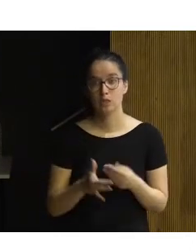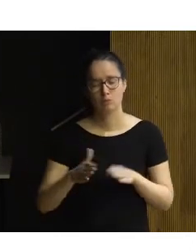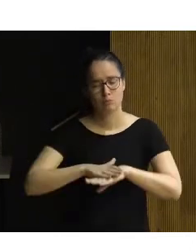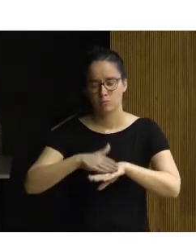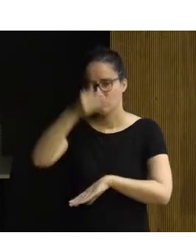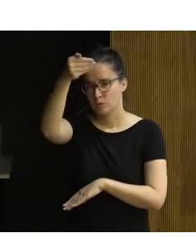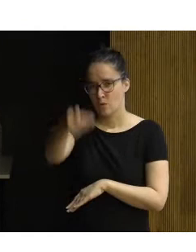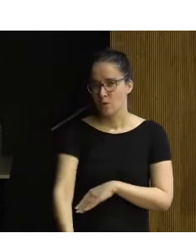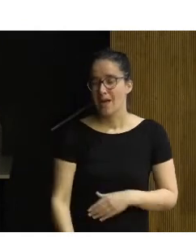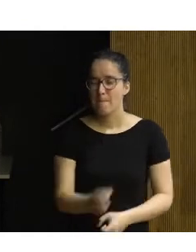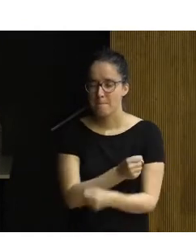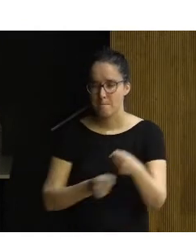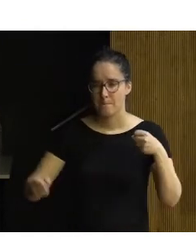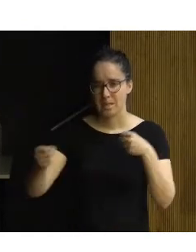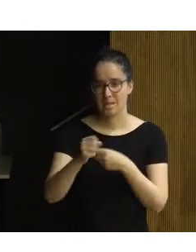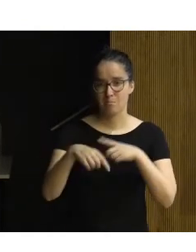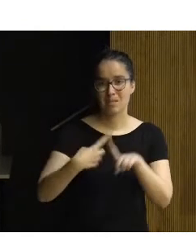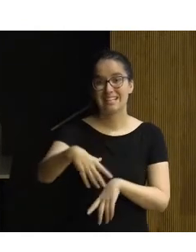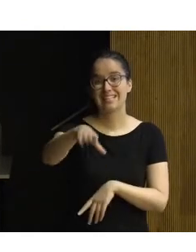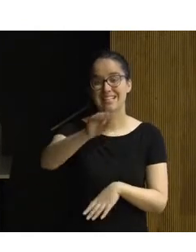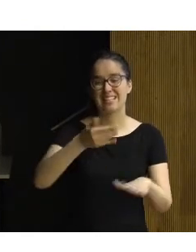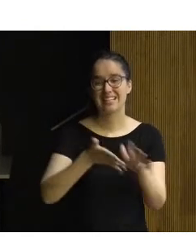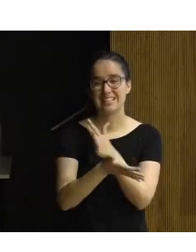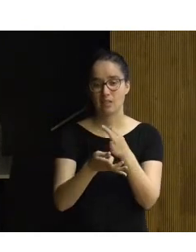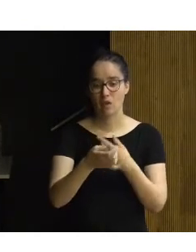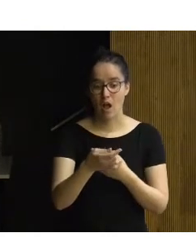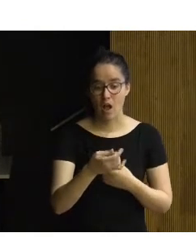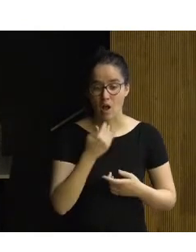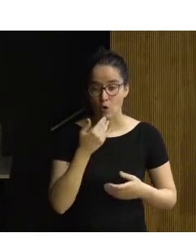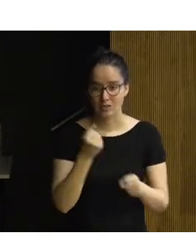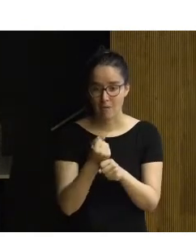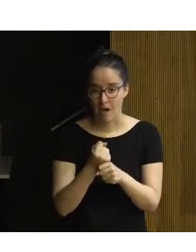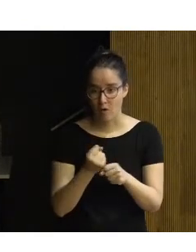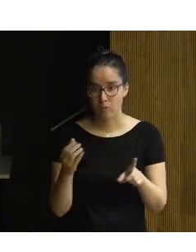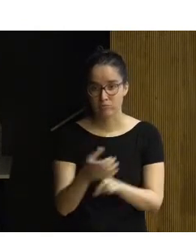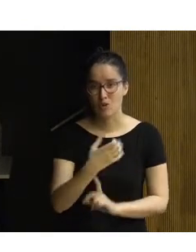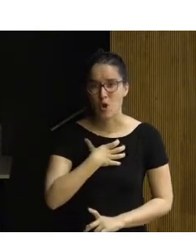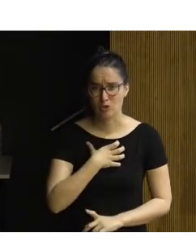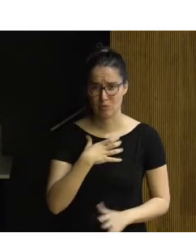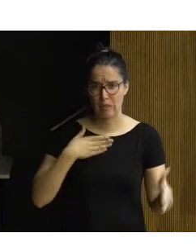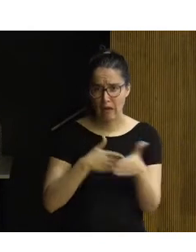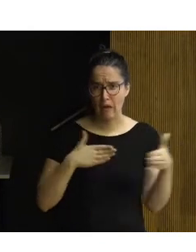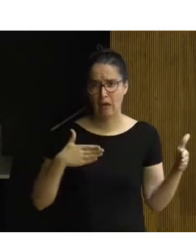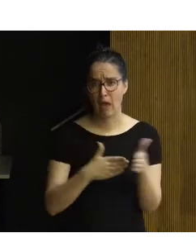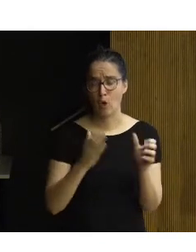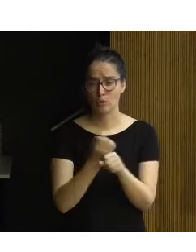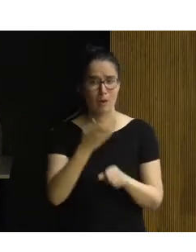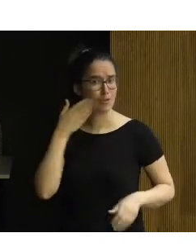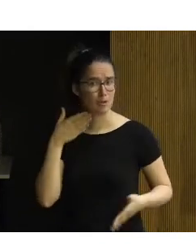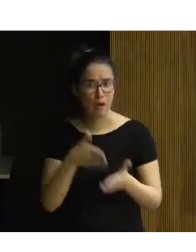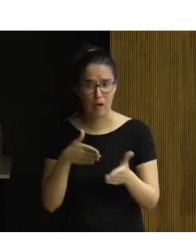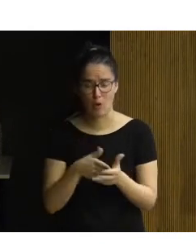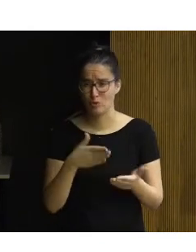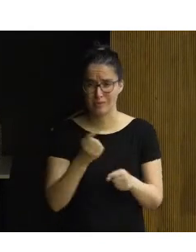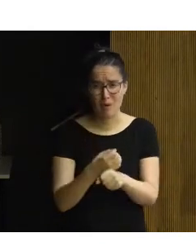fundamental, tener empatía y entender qué es lo que significa no poder acceder al trabajo, no poder acceder a un trabajo digno, a cualquier